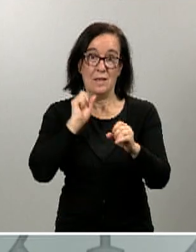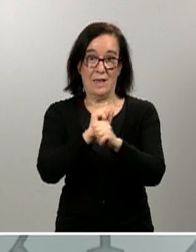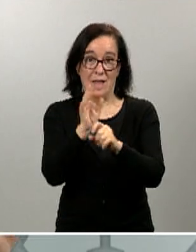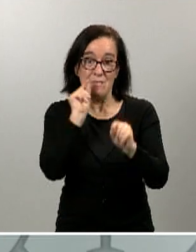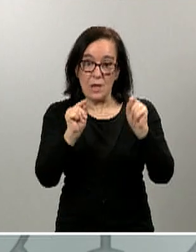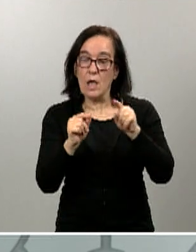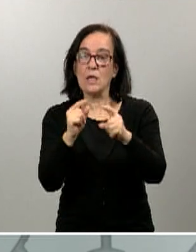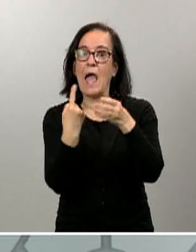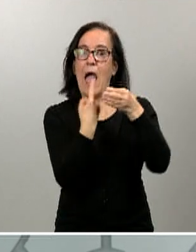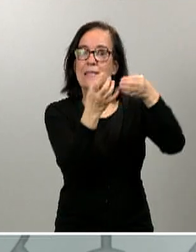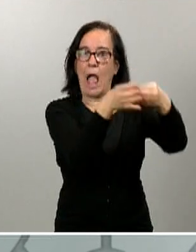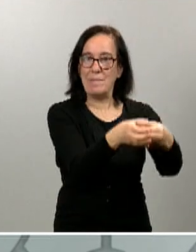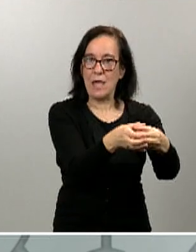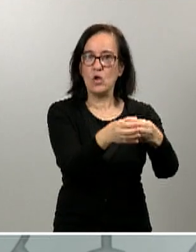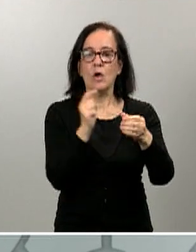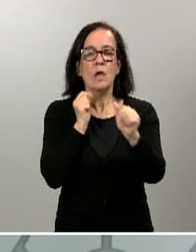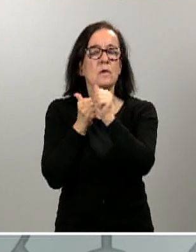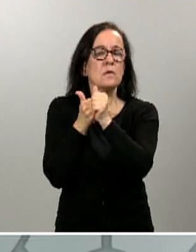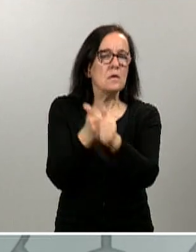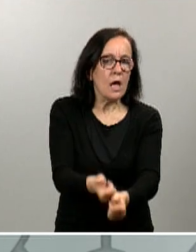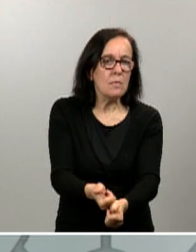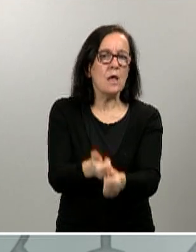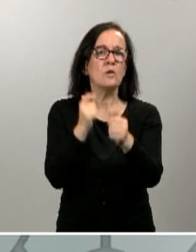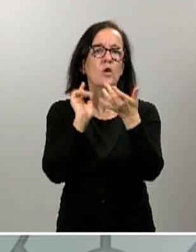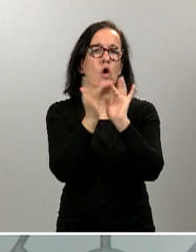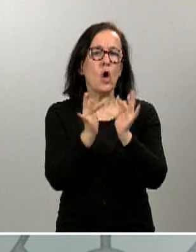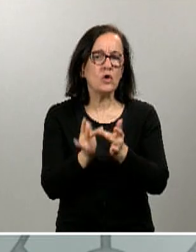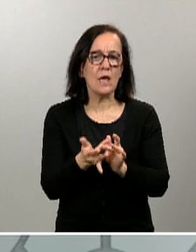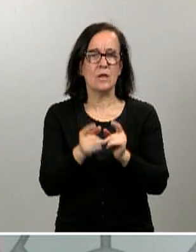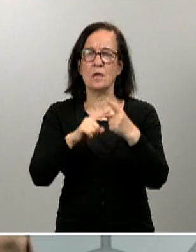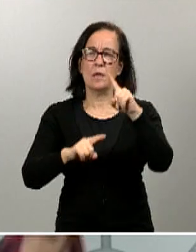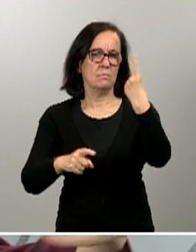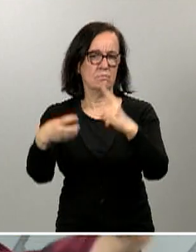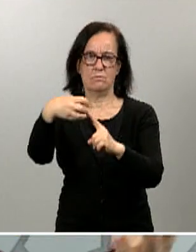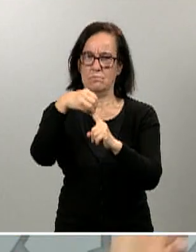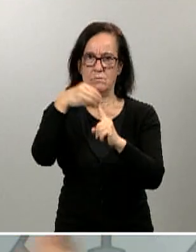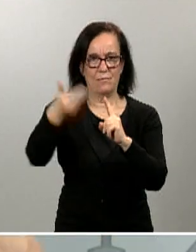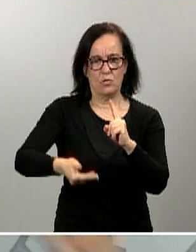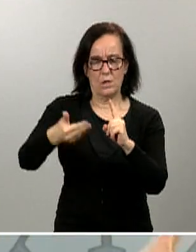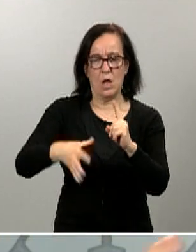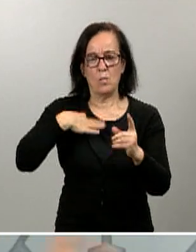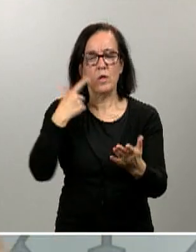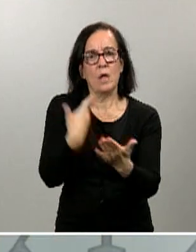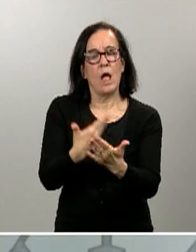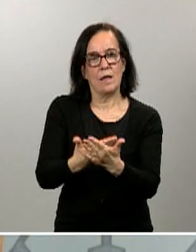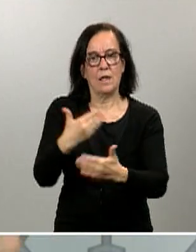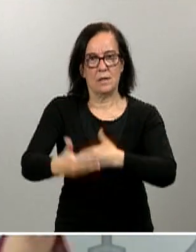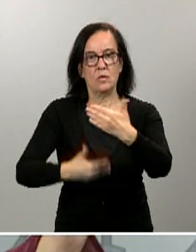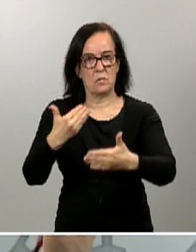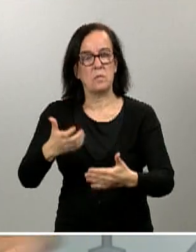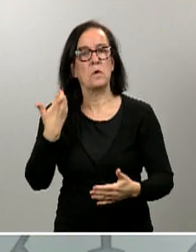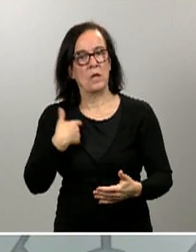casos, el seguimiento adecuado de los contactos, es una de las piezas claves que nos puede garantizar que vamos saliendo y que